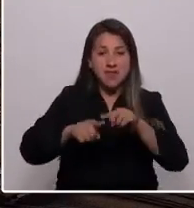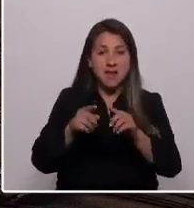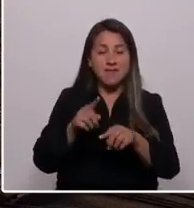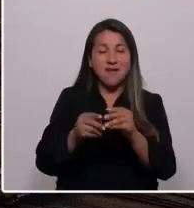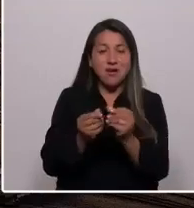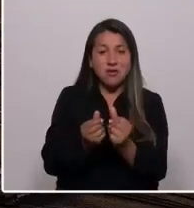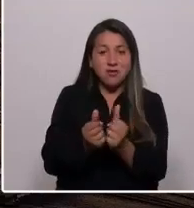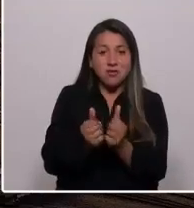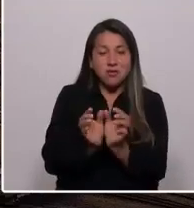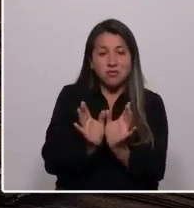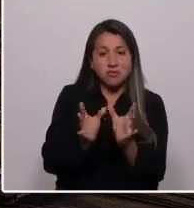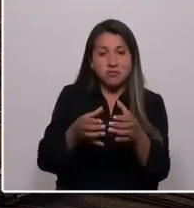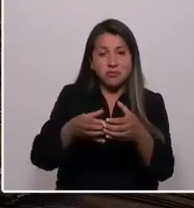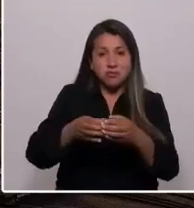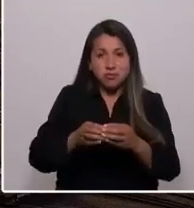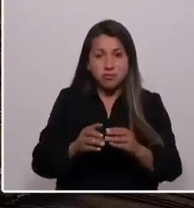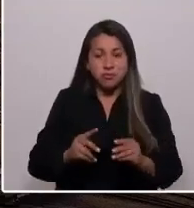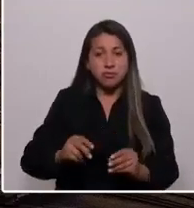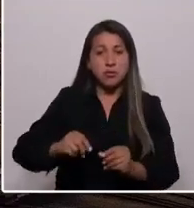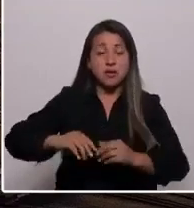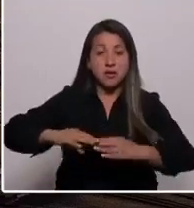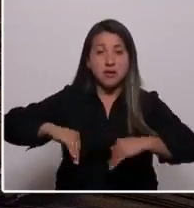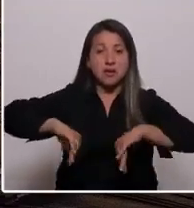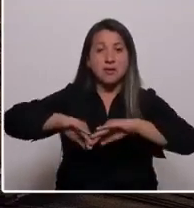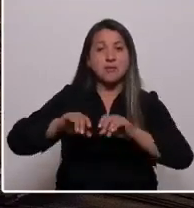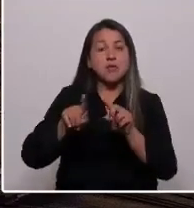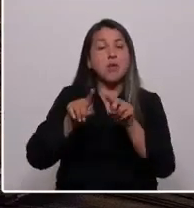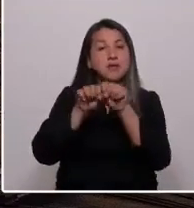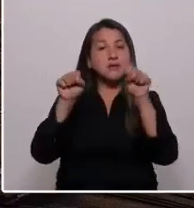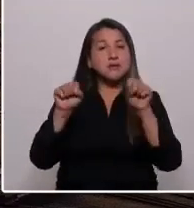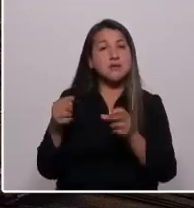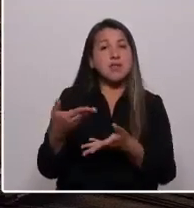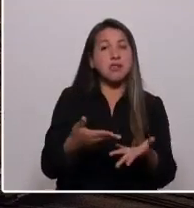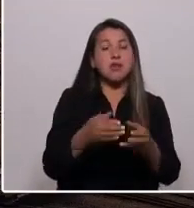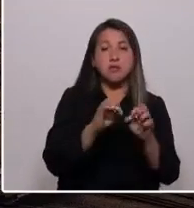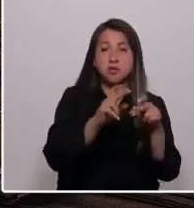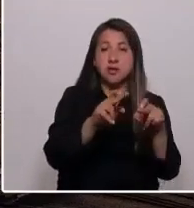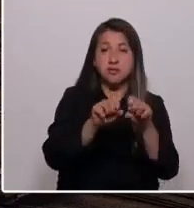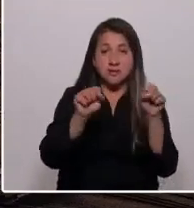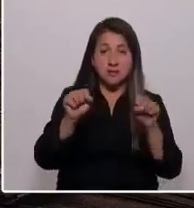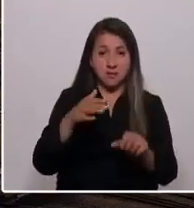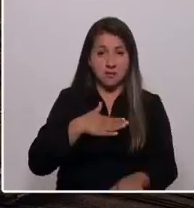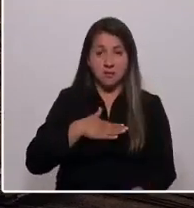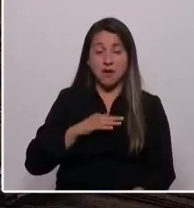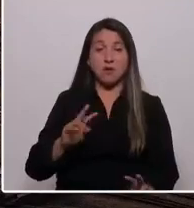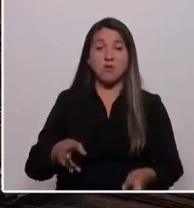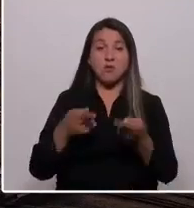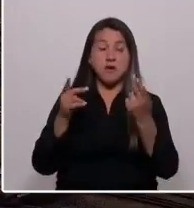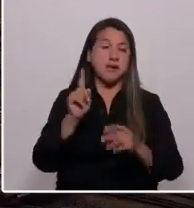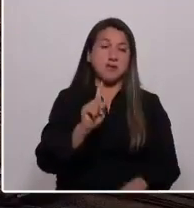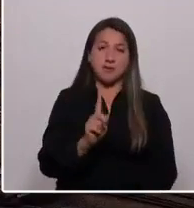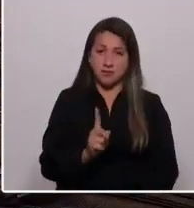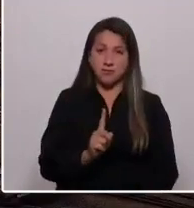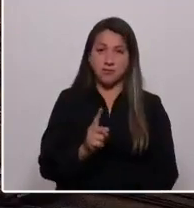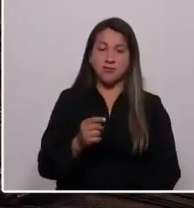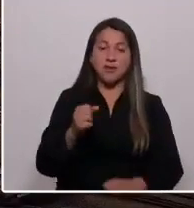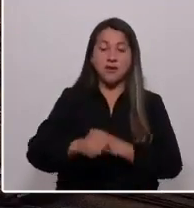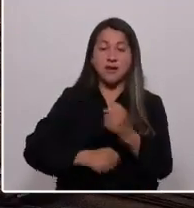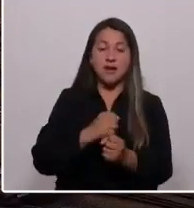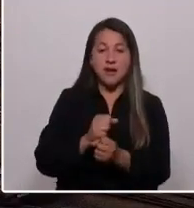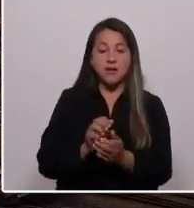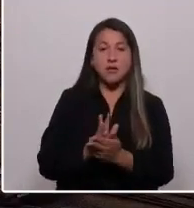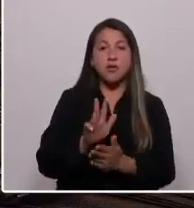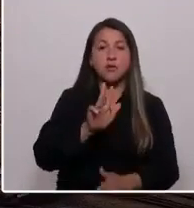barrio. Vengo de la desigualdad de un sistema que no le dio la oportunidad a mi familia para recuperarse de una crisis económica y que en el año 99